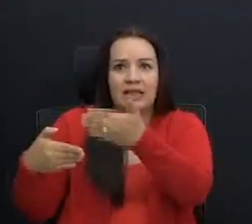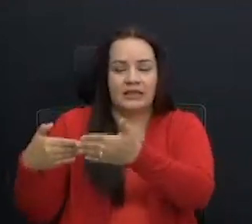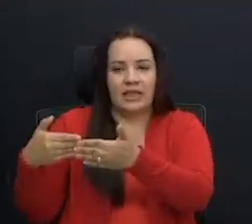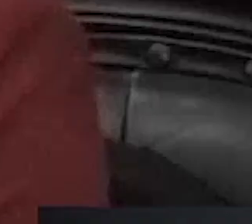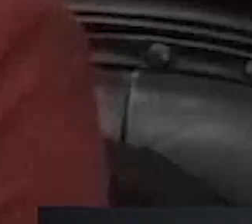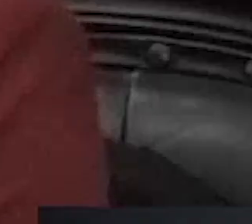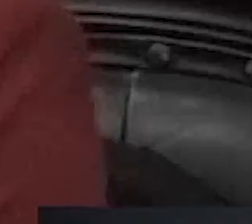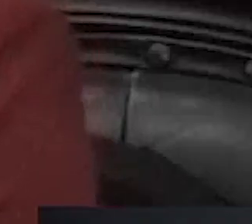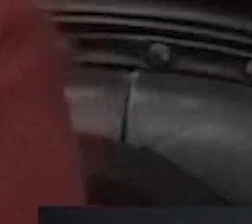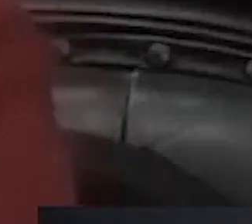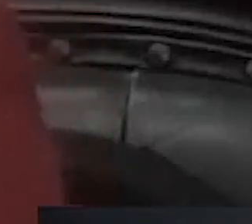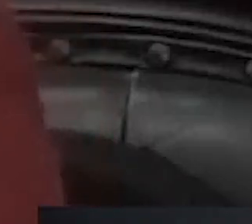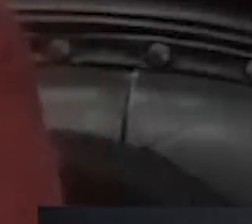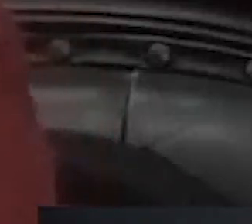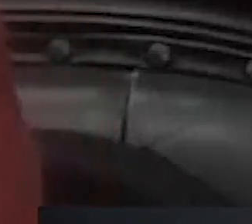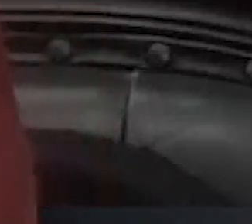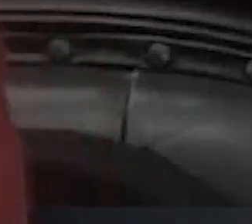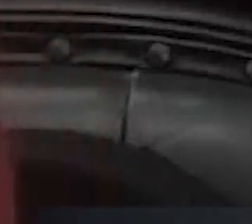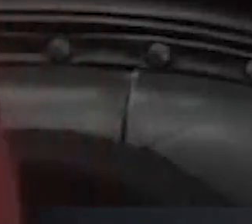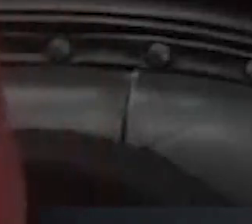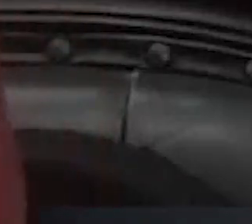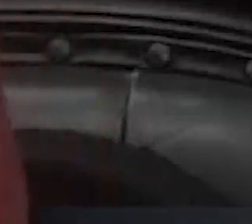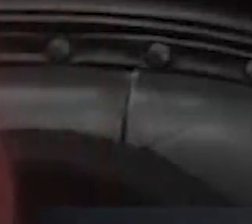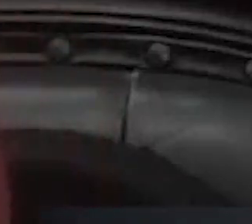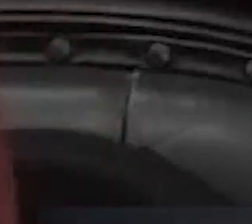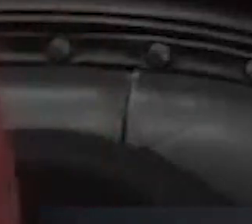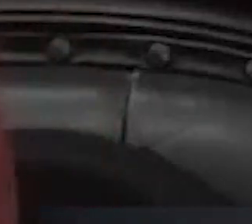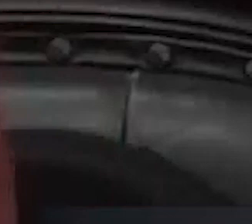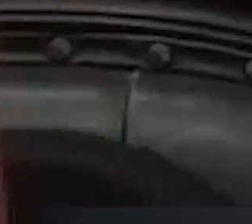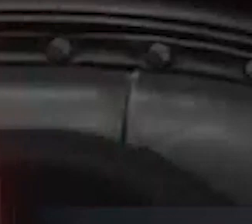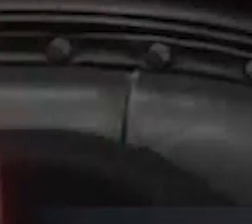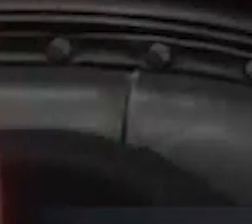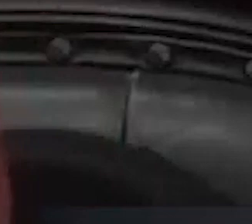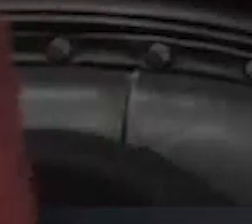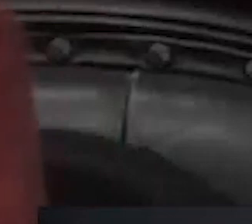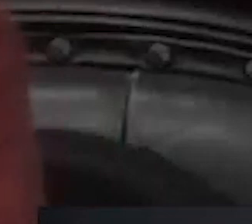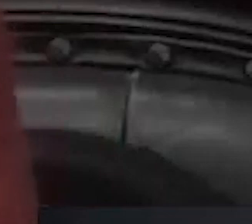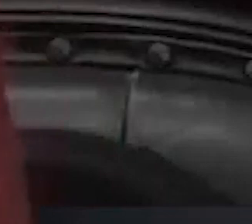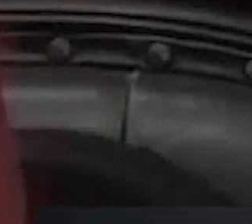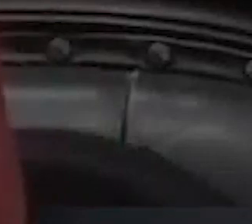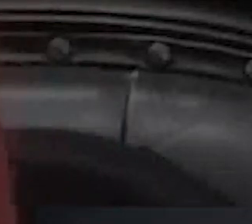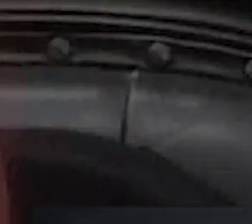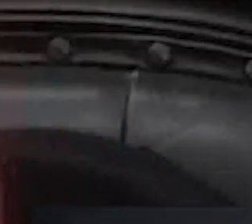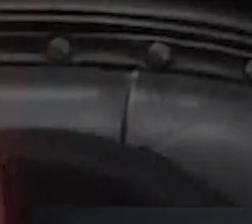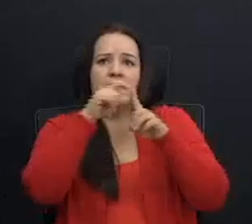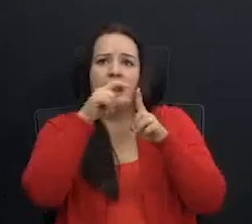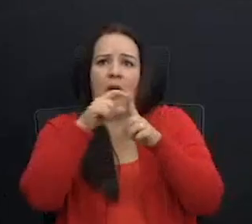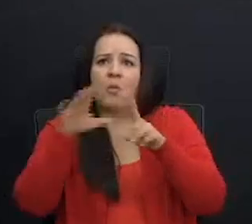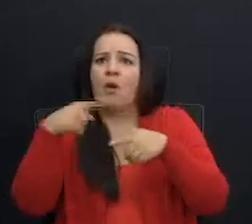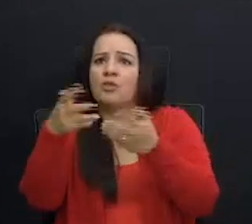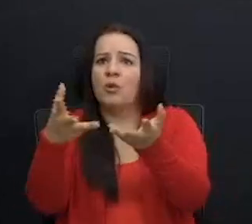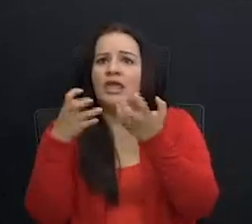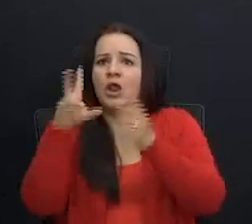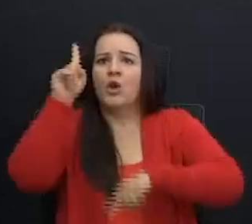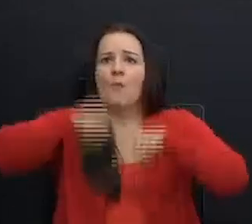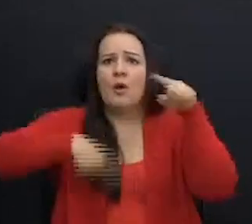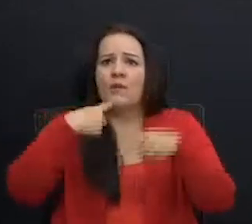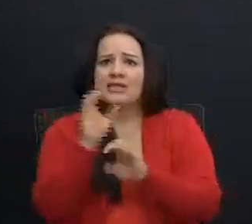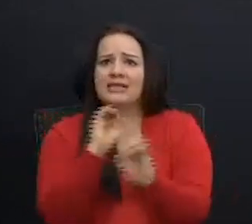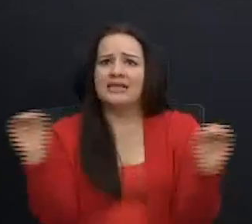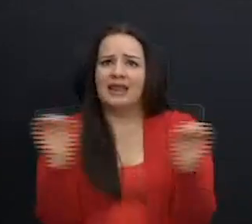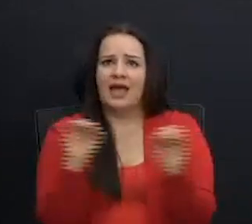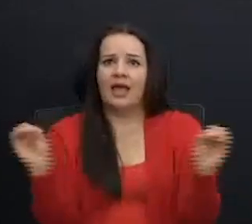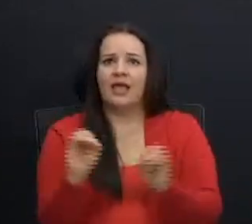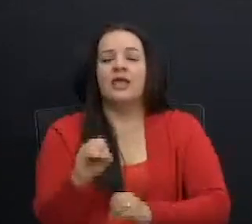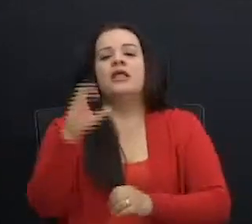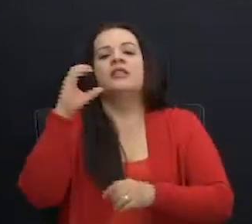cualquier asesor puede mentar a madre cuando le dé la gana y no podemos decir nada. Diputada Cisneros, no